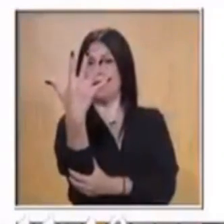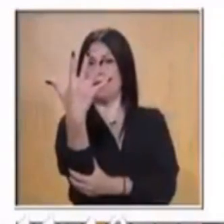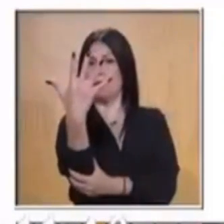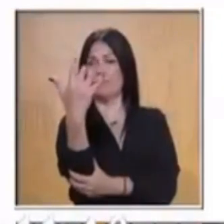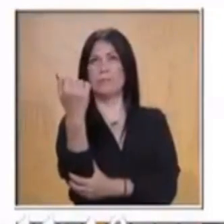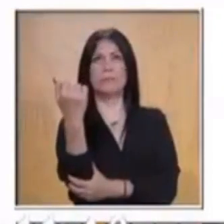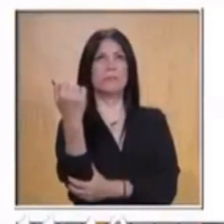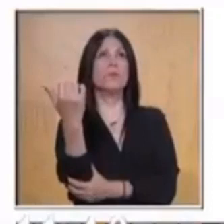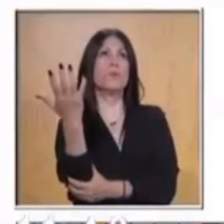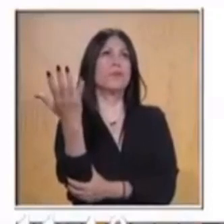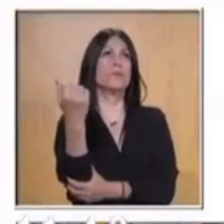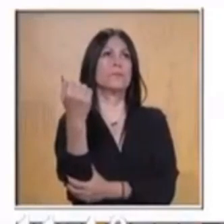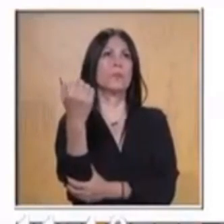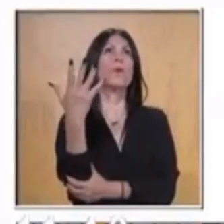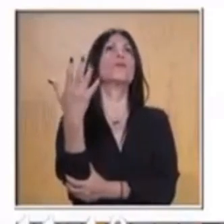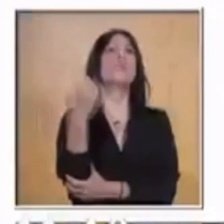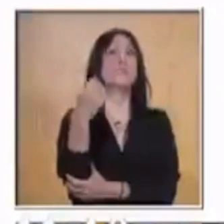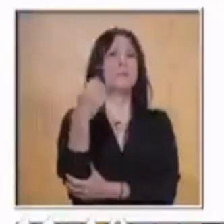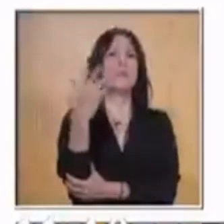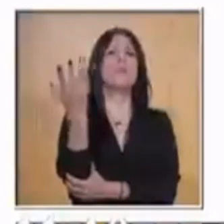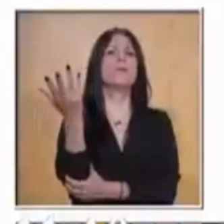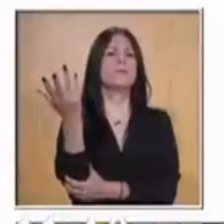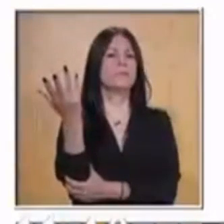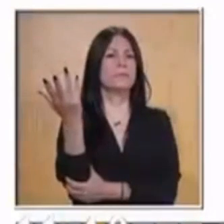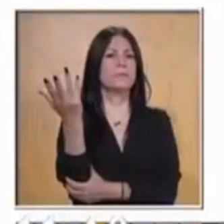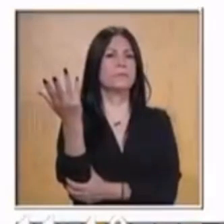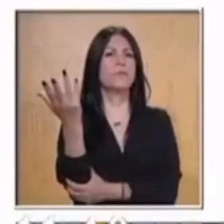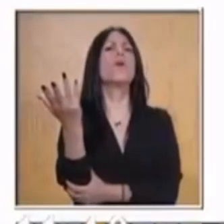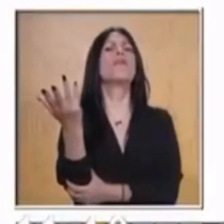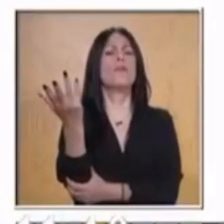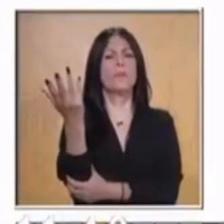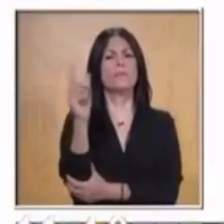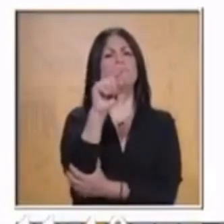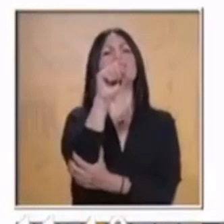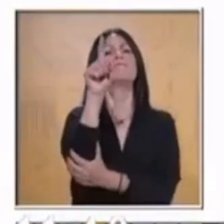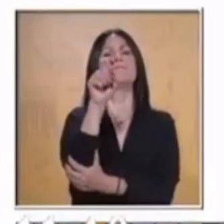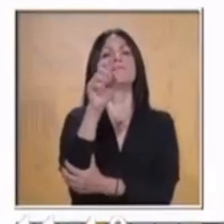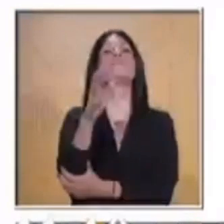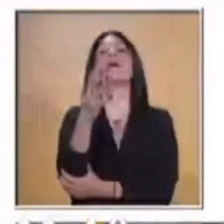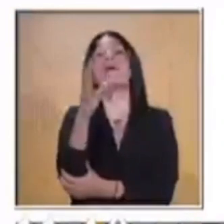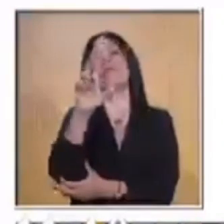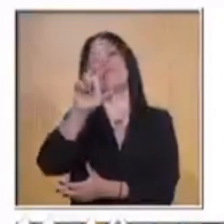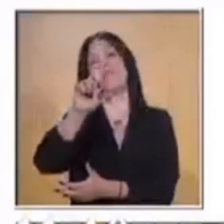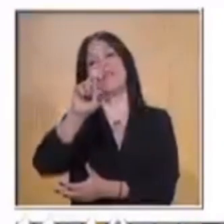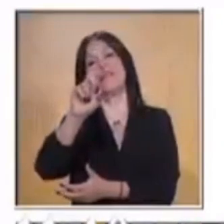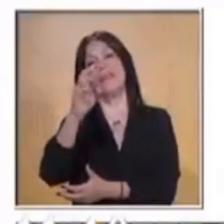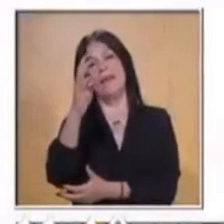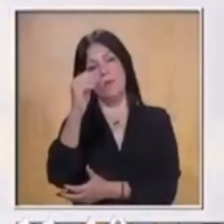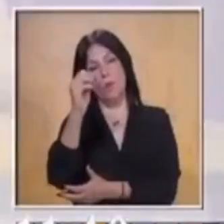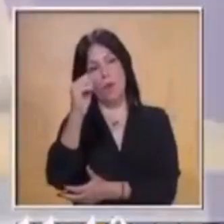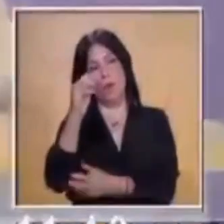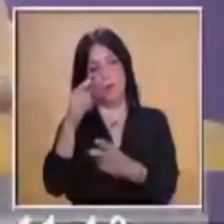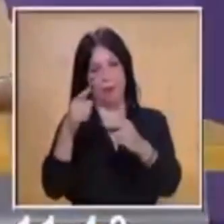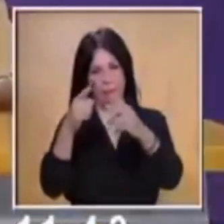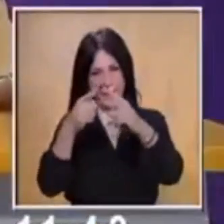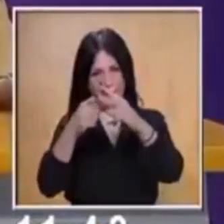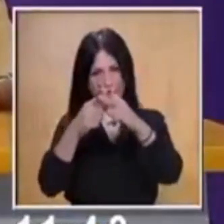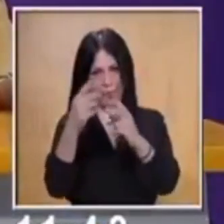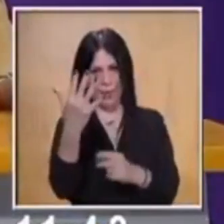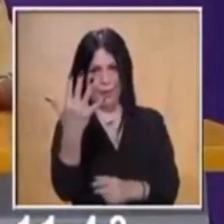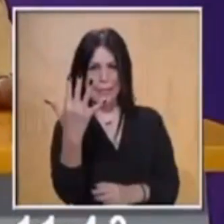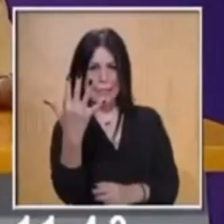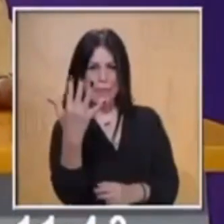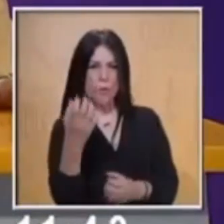¿cuál? Haga la división ahí, 39 entre 5, ¿qué número multiplicado por 5 te da